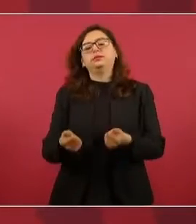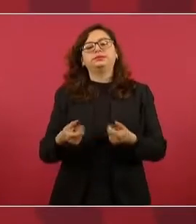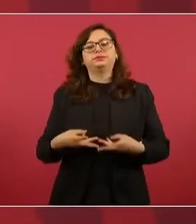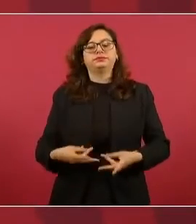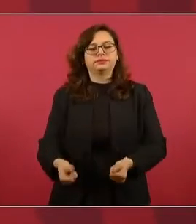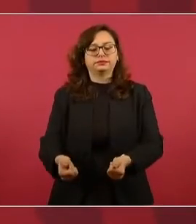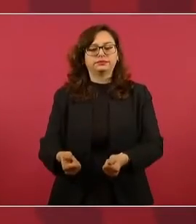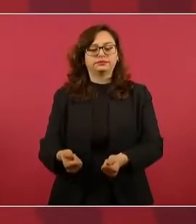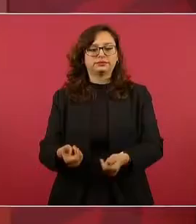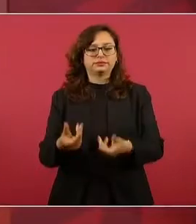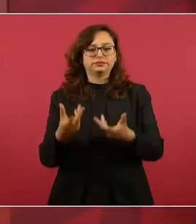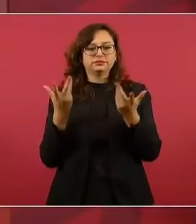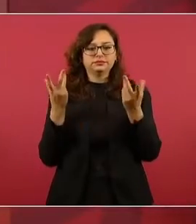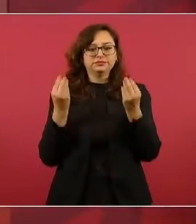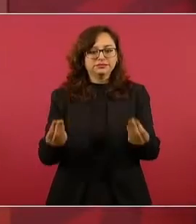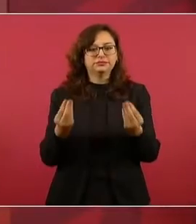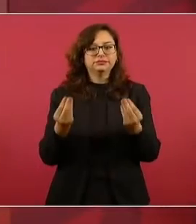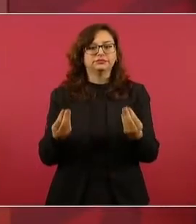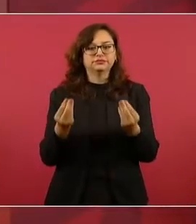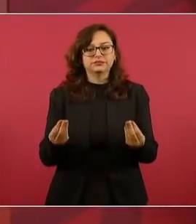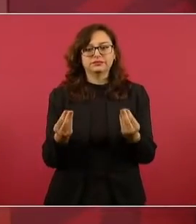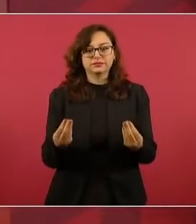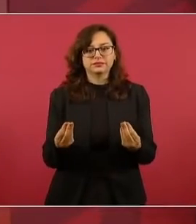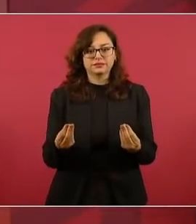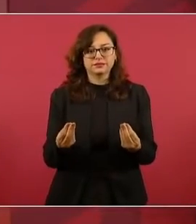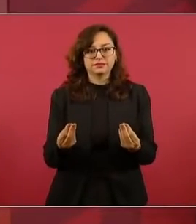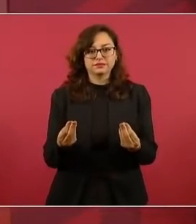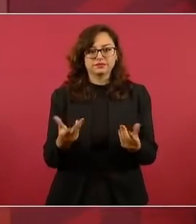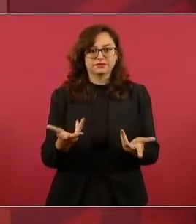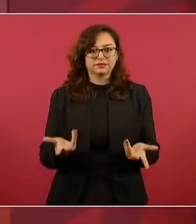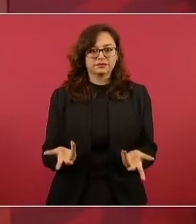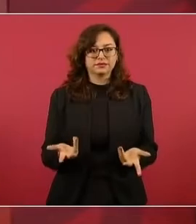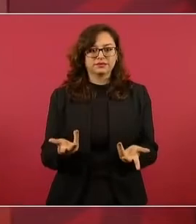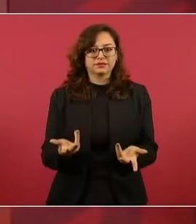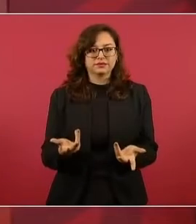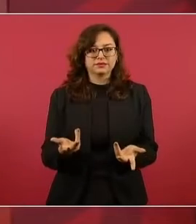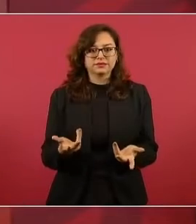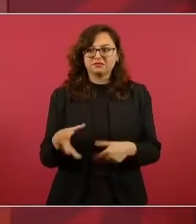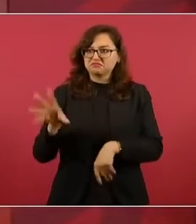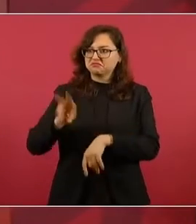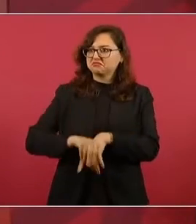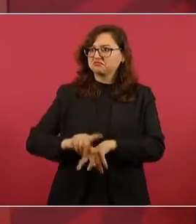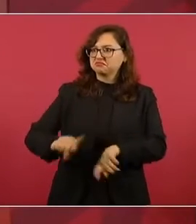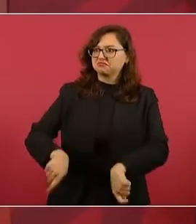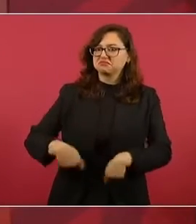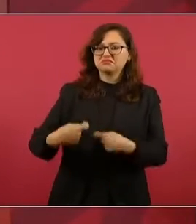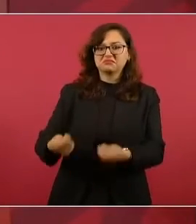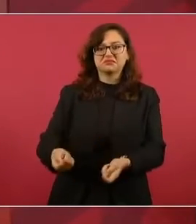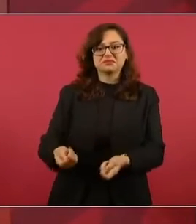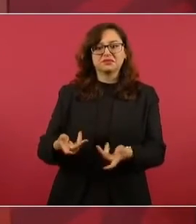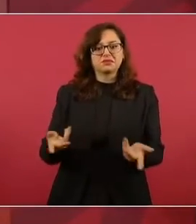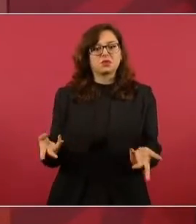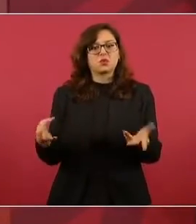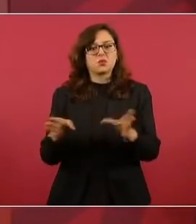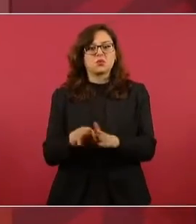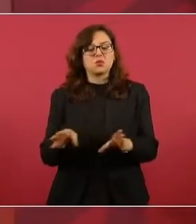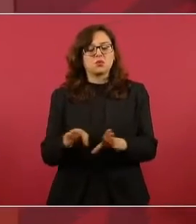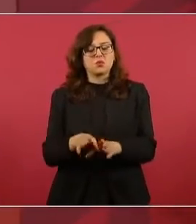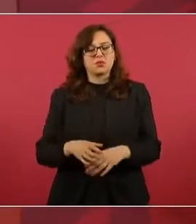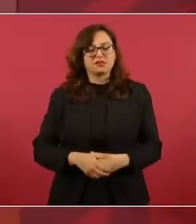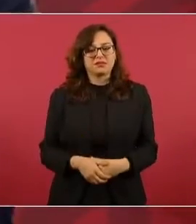El señor Fox nombró